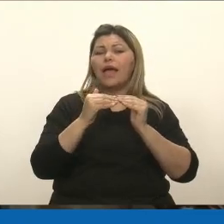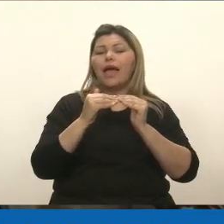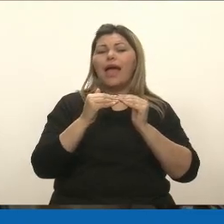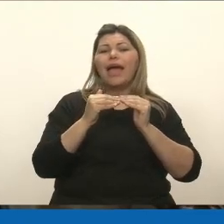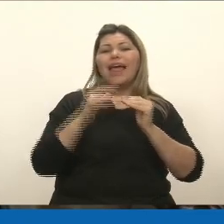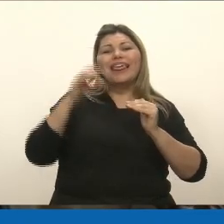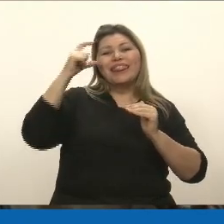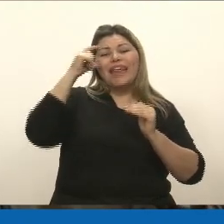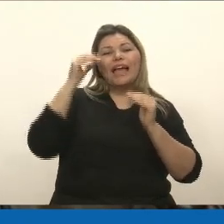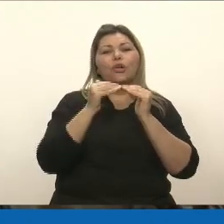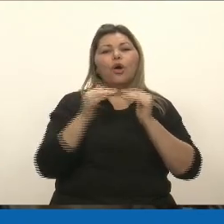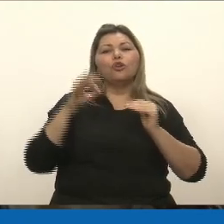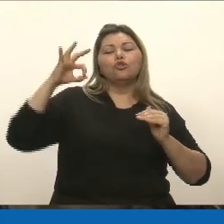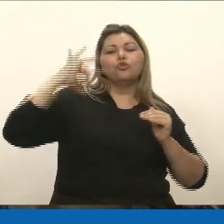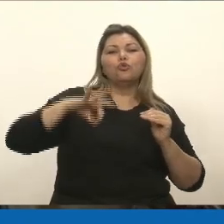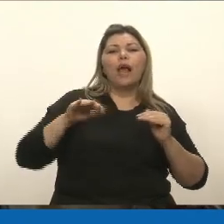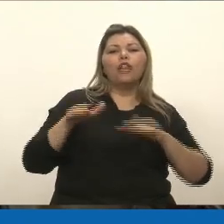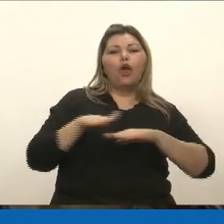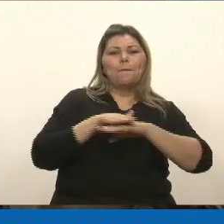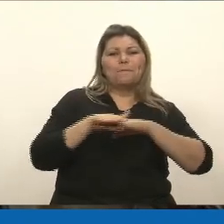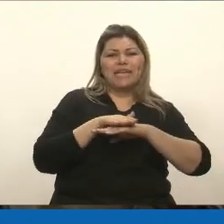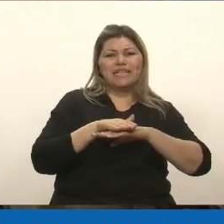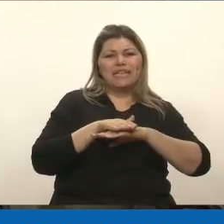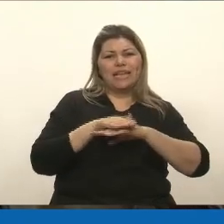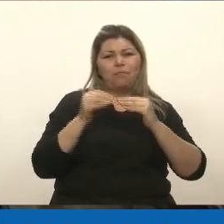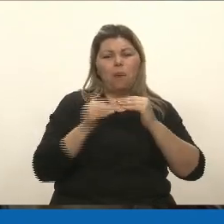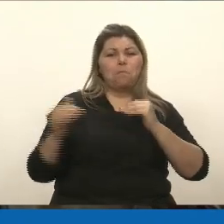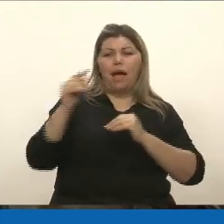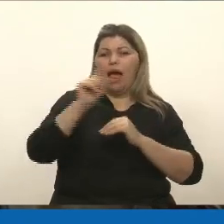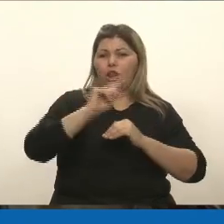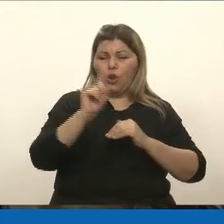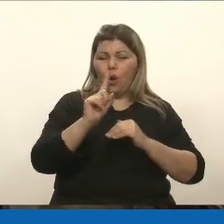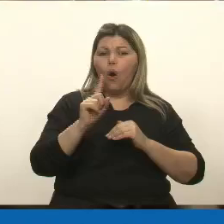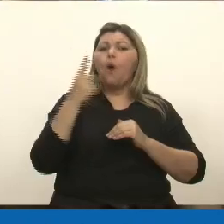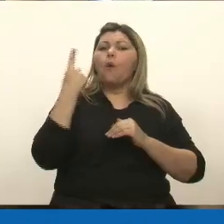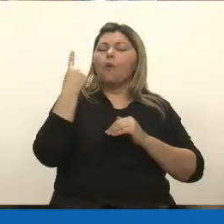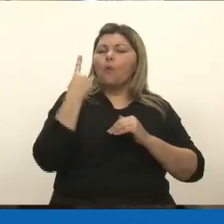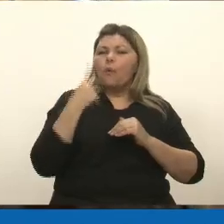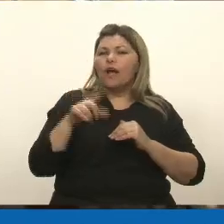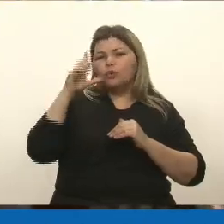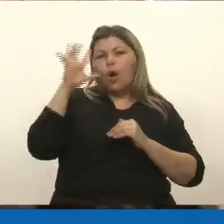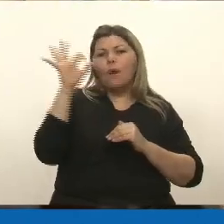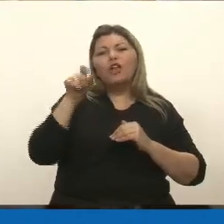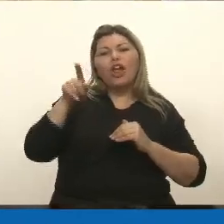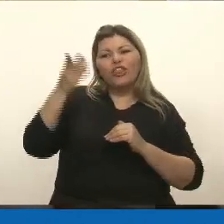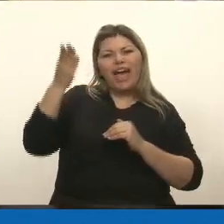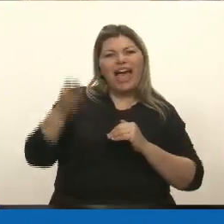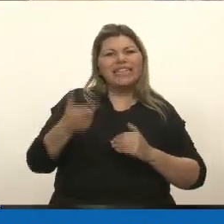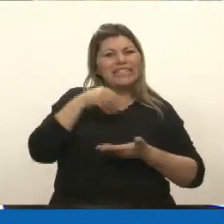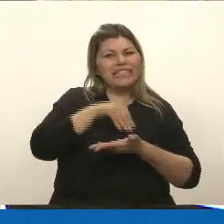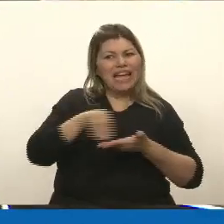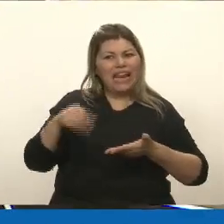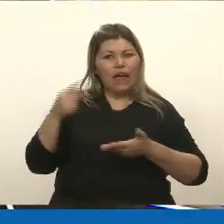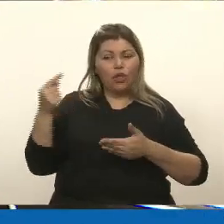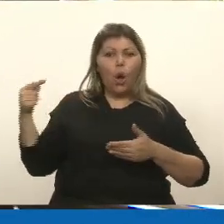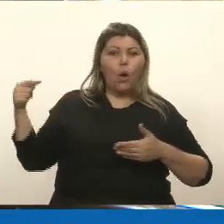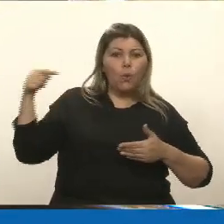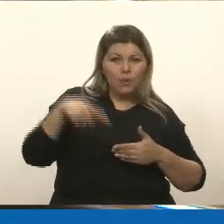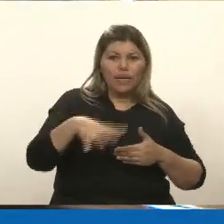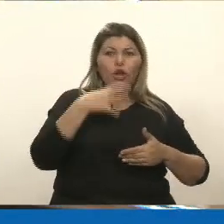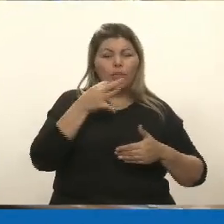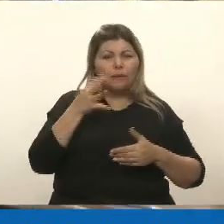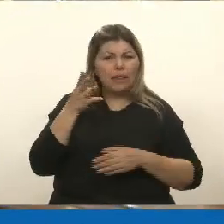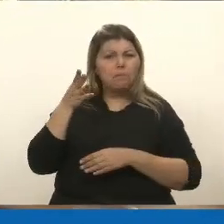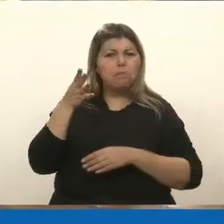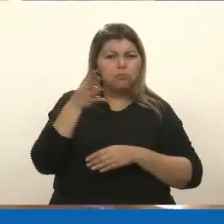mínimos, que son 2.600.000. Y que sepan todo cuál es la postura de este Senador, que vino en serio a combatir con la